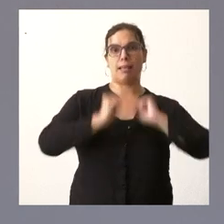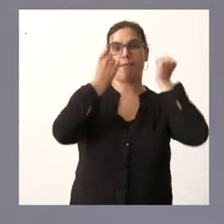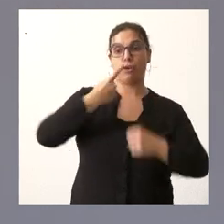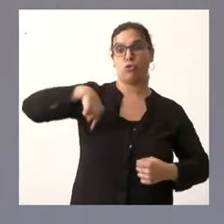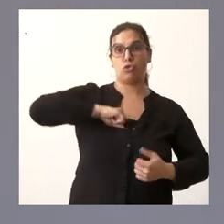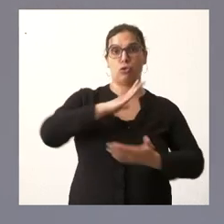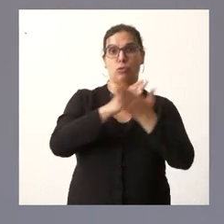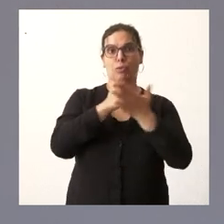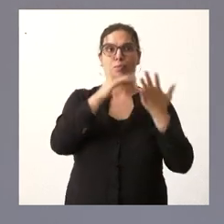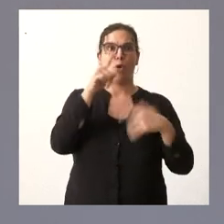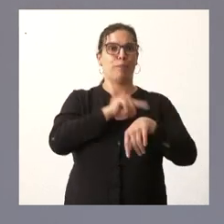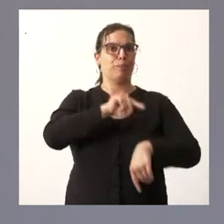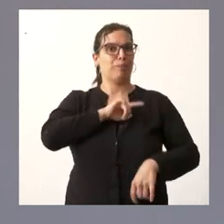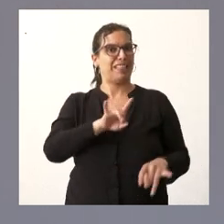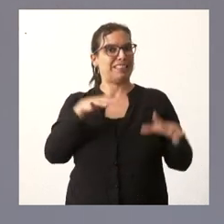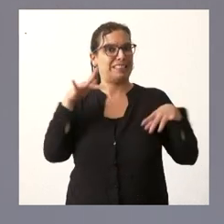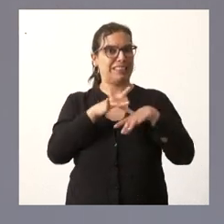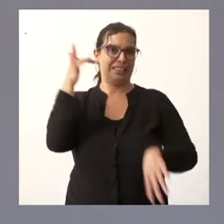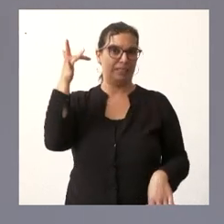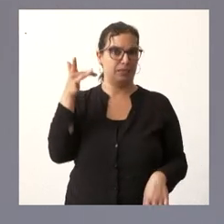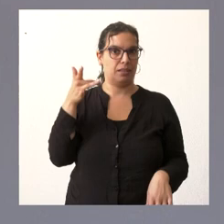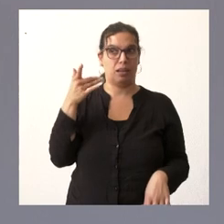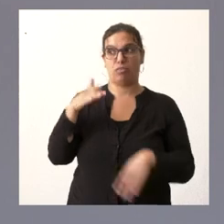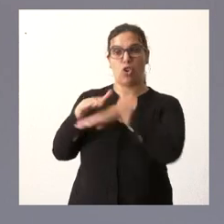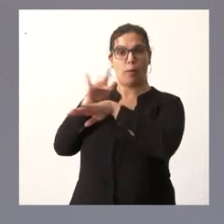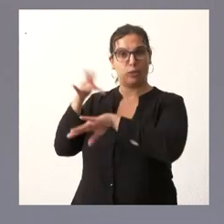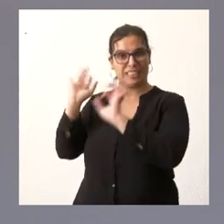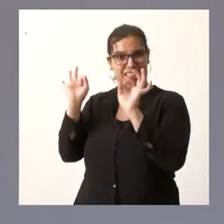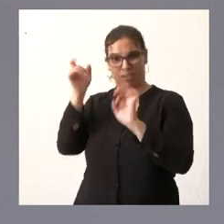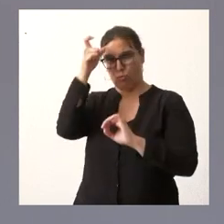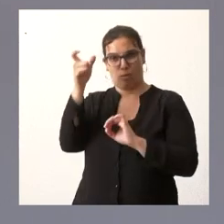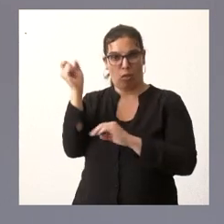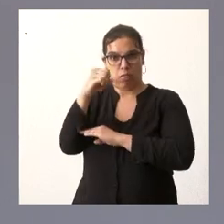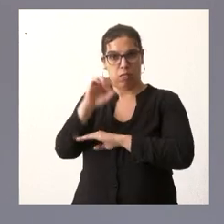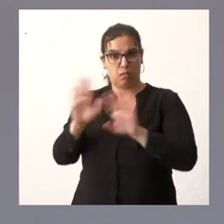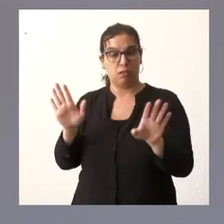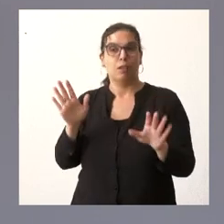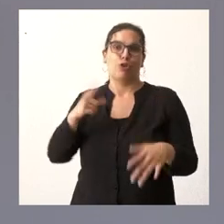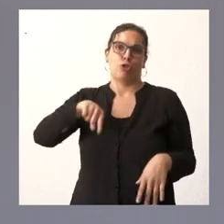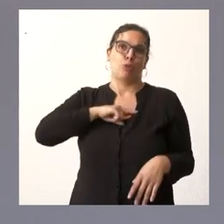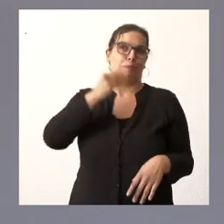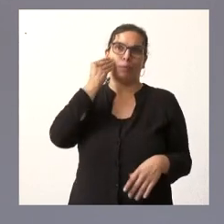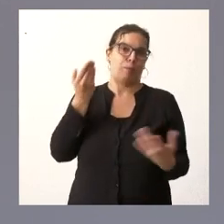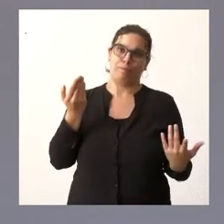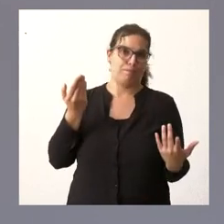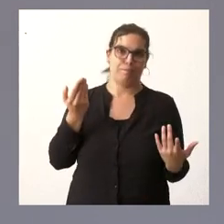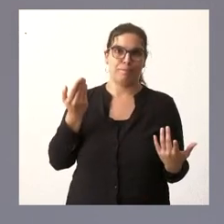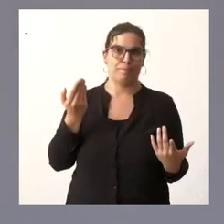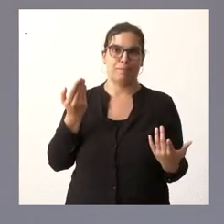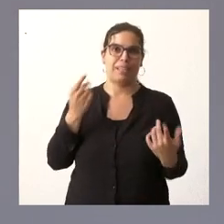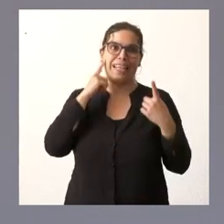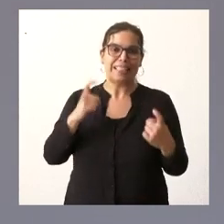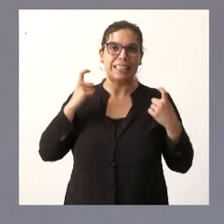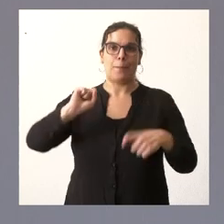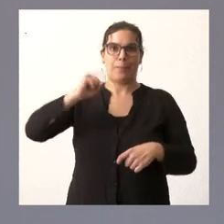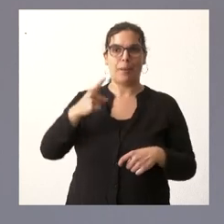tenemos más sensibilidad en este caso la Junta de Castilla y León que la que demuestra el gobierno hacia el mundo rural pues como principio yo creo que tendríamos que partir de la idea de intentar